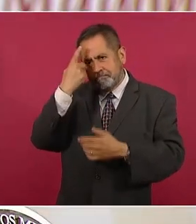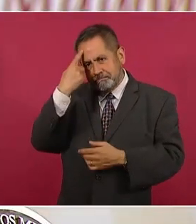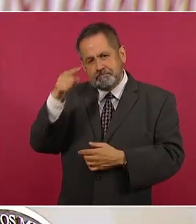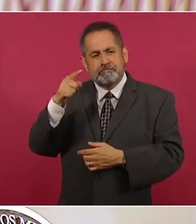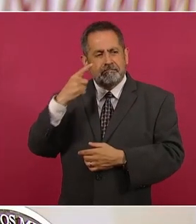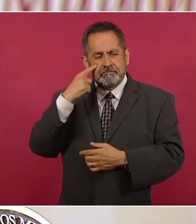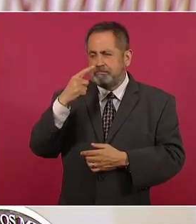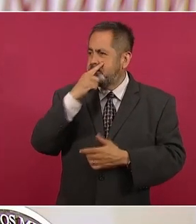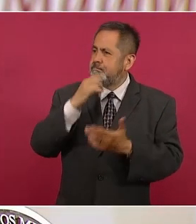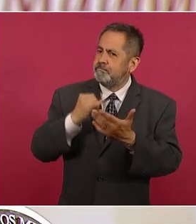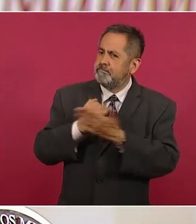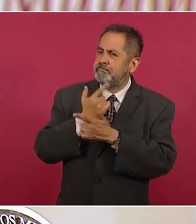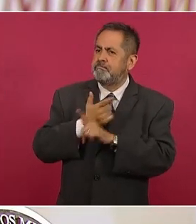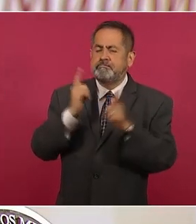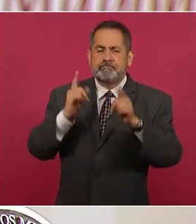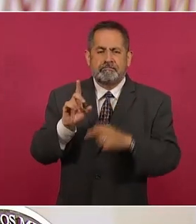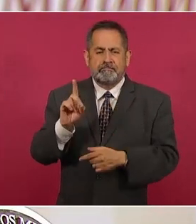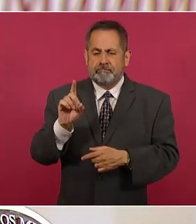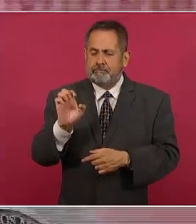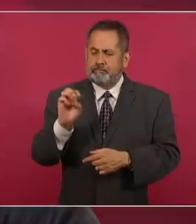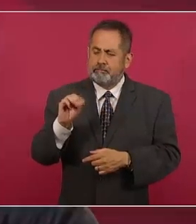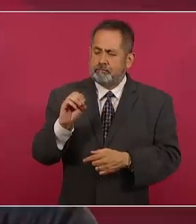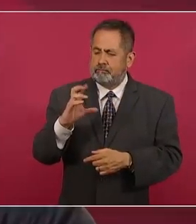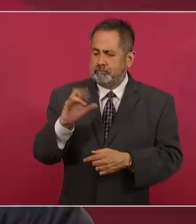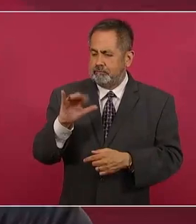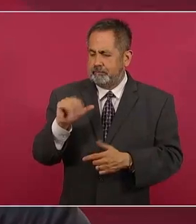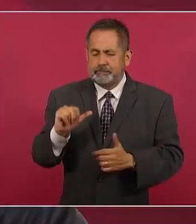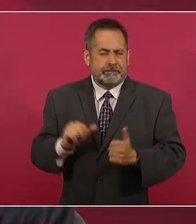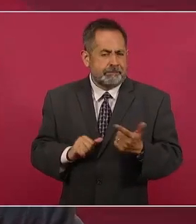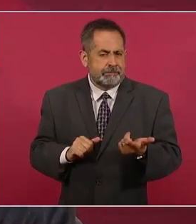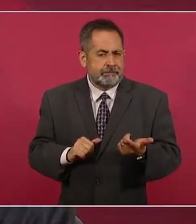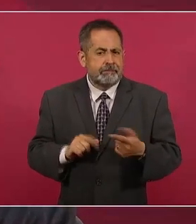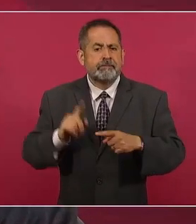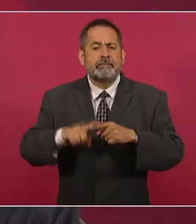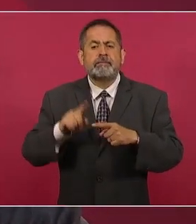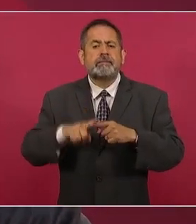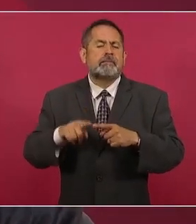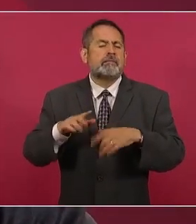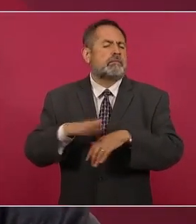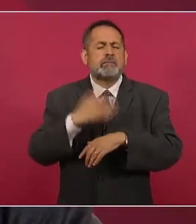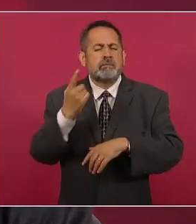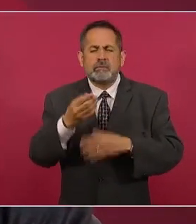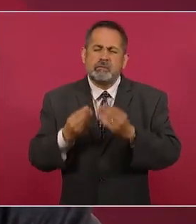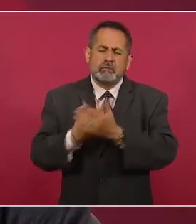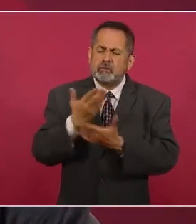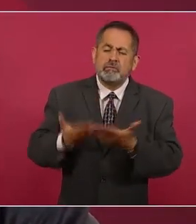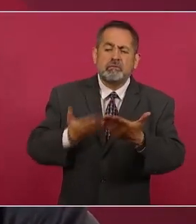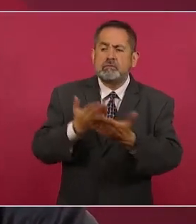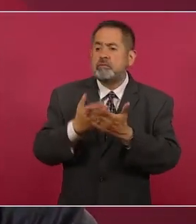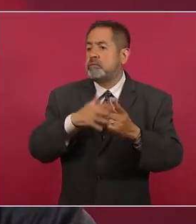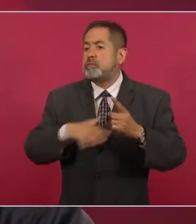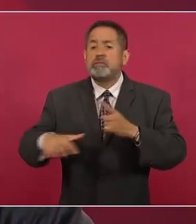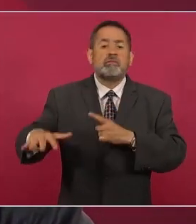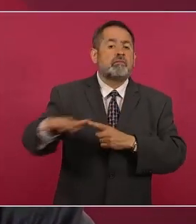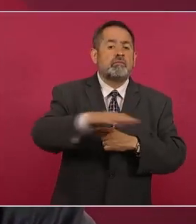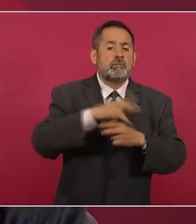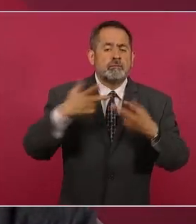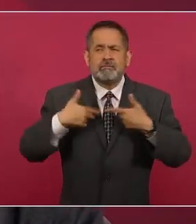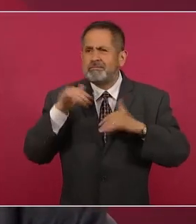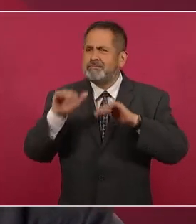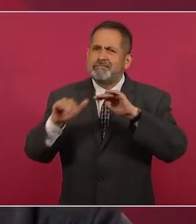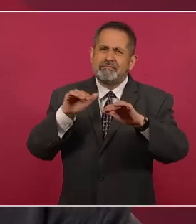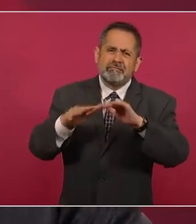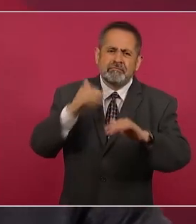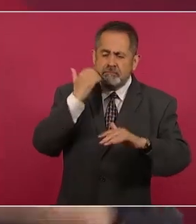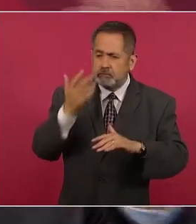responde al añejo reclamo de los ciudadanos del pueblo de México. Se concretiza finalmente la